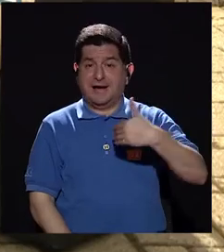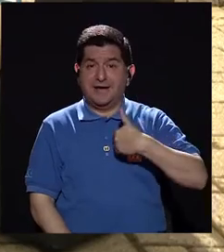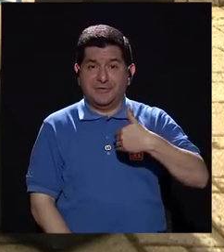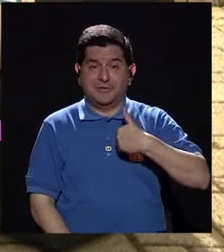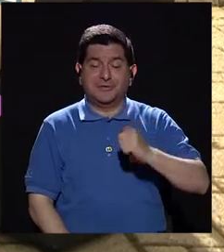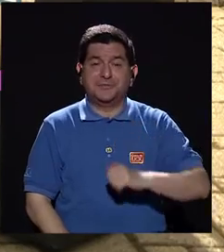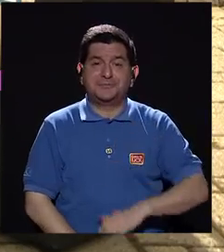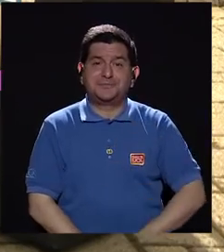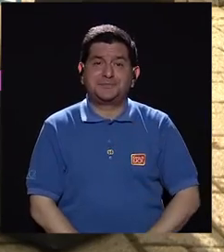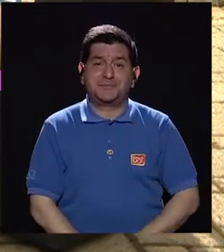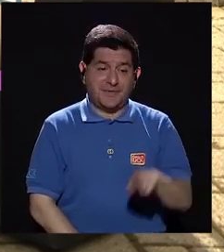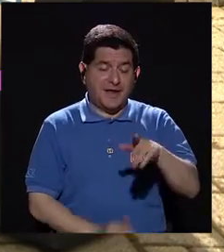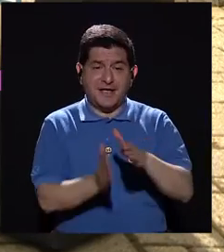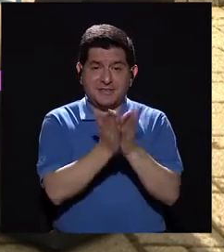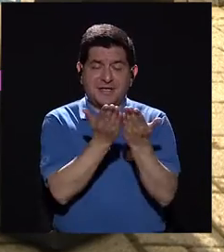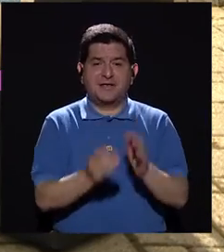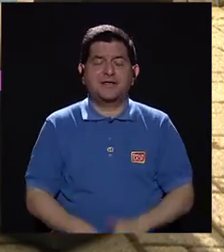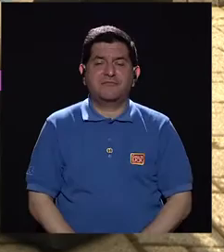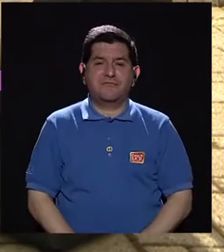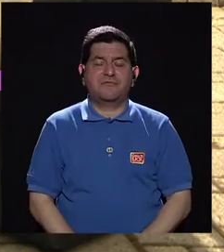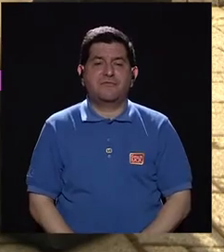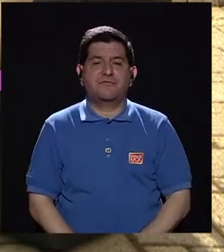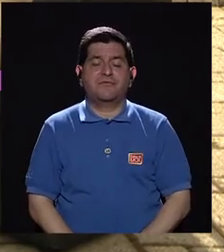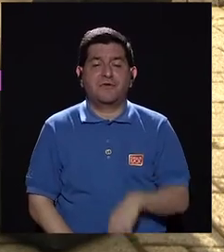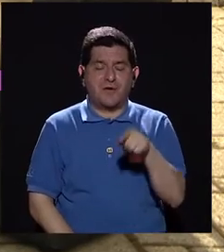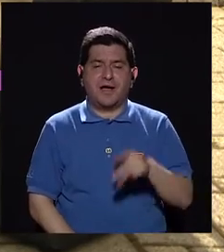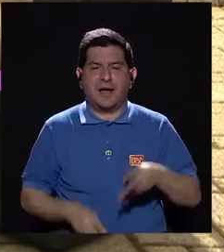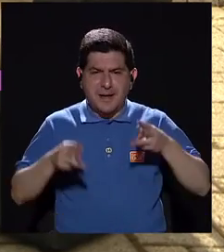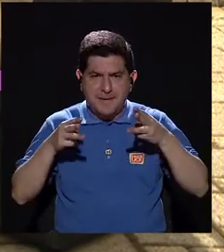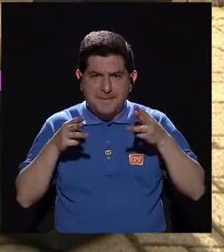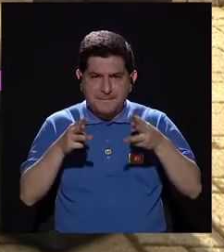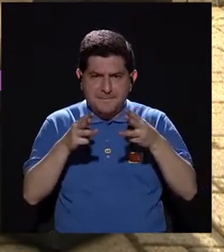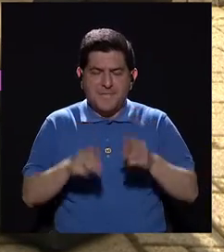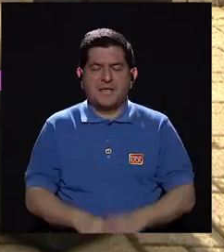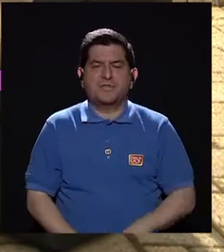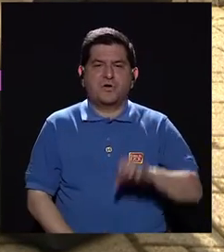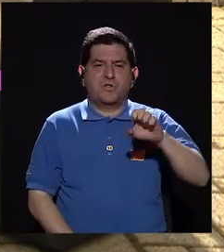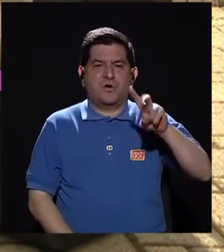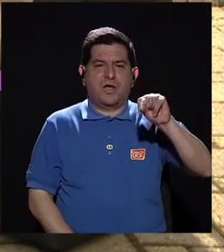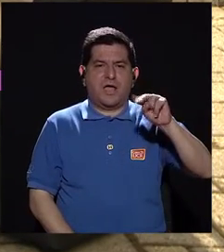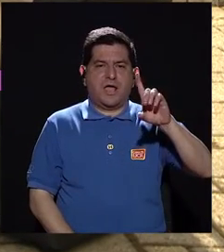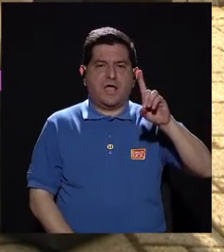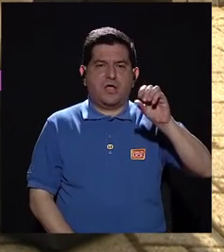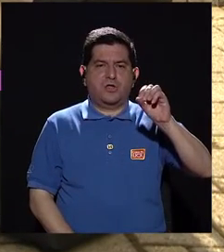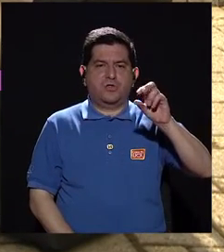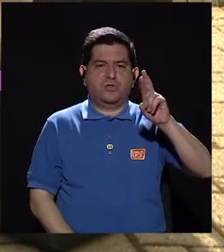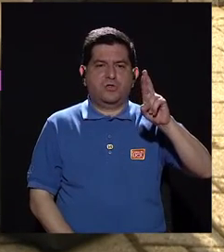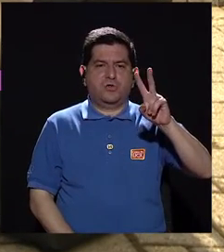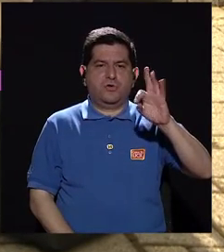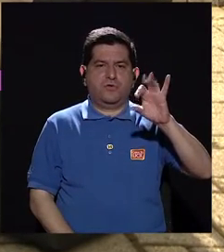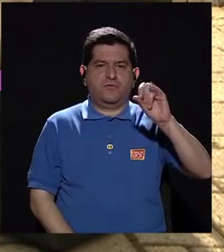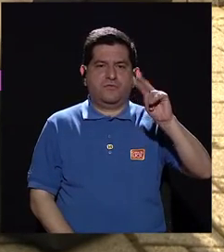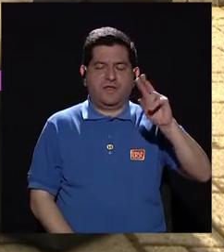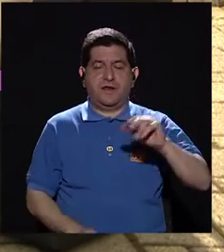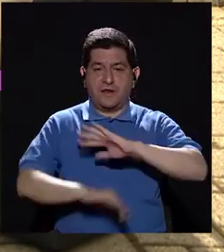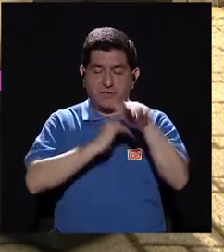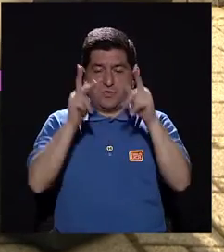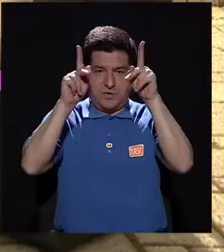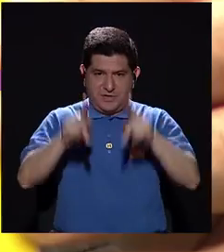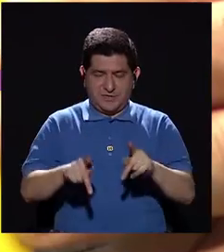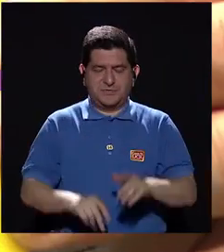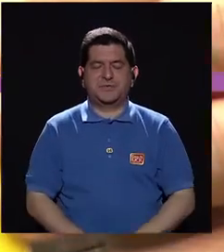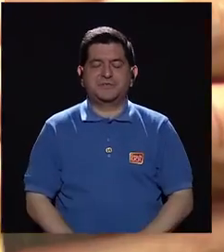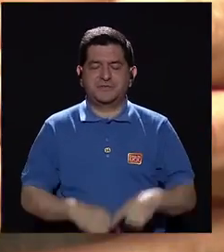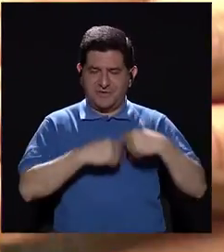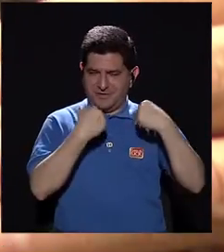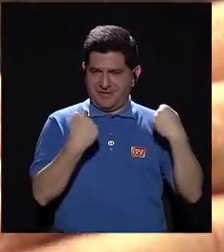andamos. Este libro se llama El método de endorfina, y vean qué interesante, este libro yo lo escribí el año pasado y es para todas las personas que tienen corazón.